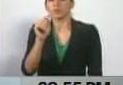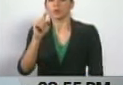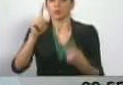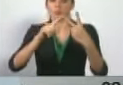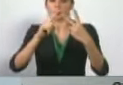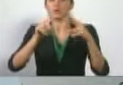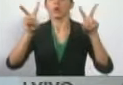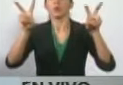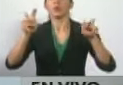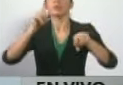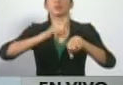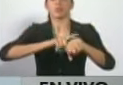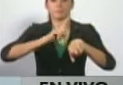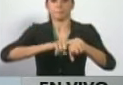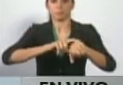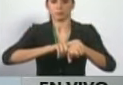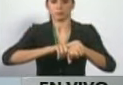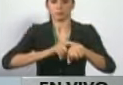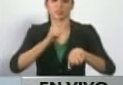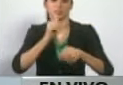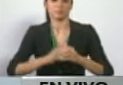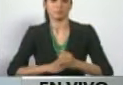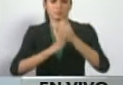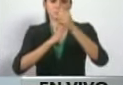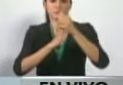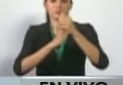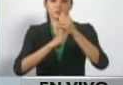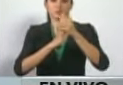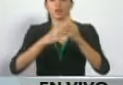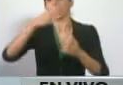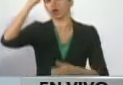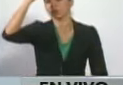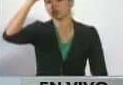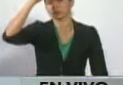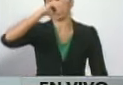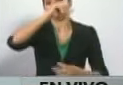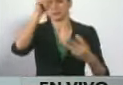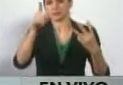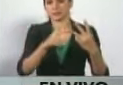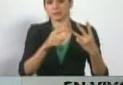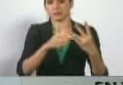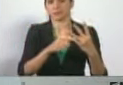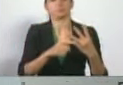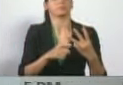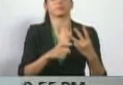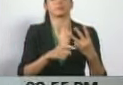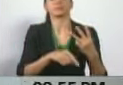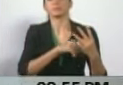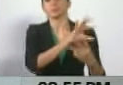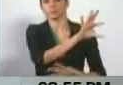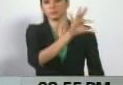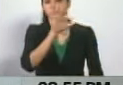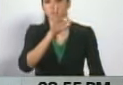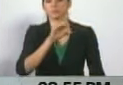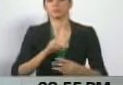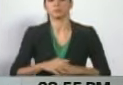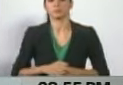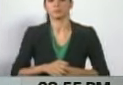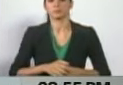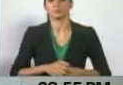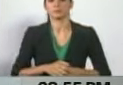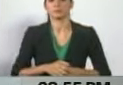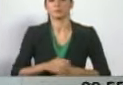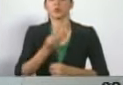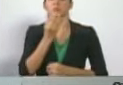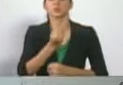partido liderado por el señor Manuel Rosales. En tercer lugar fue el señor Freddy Guevara,